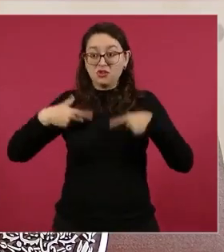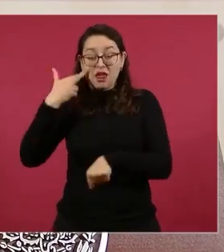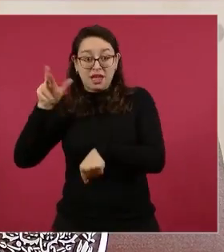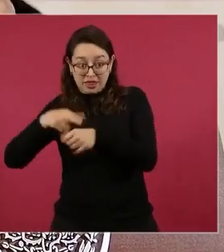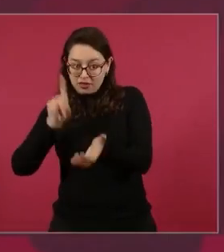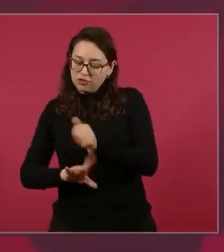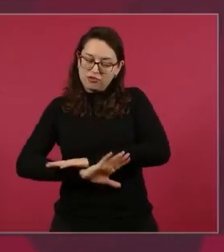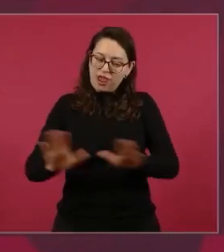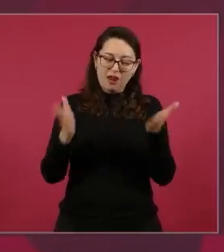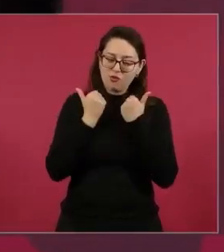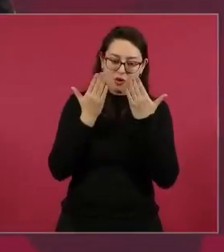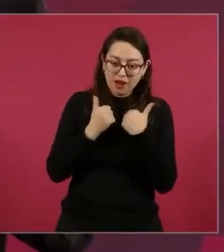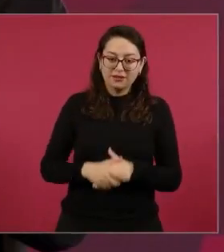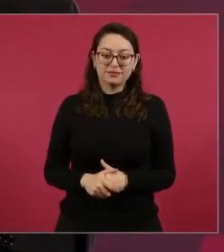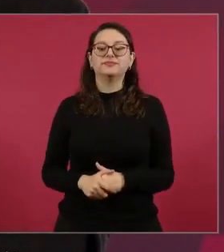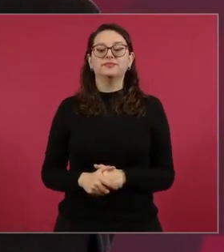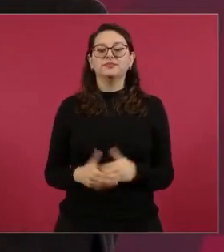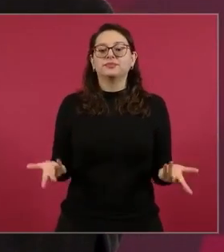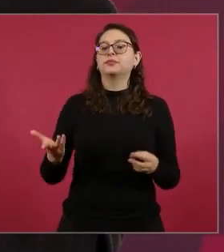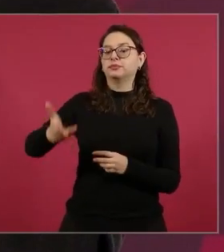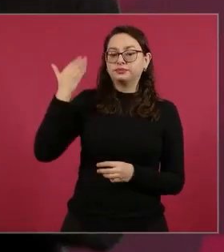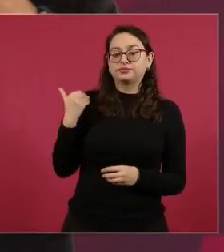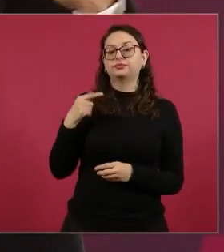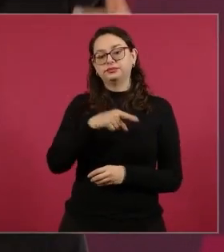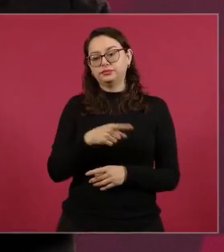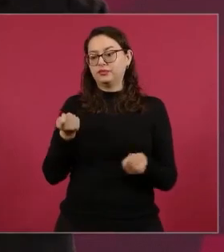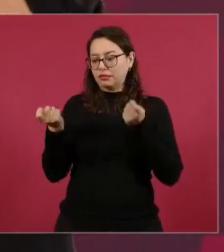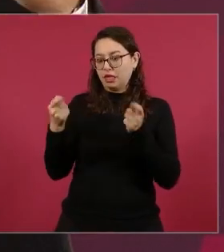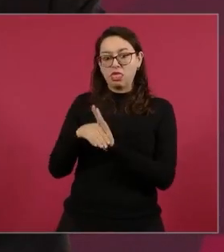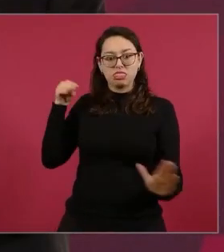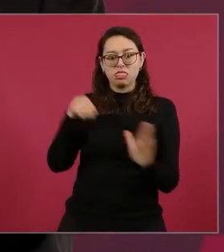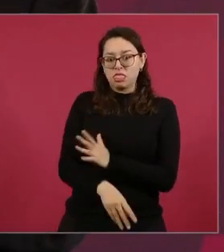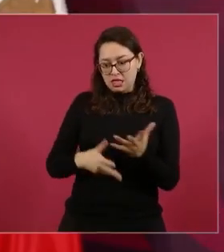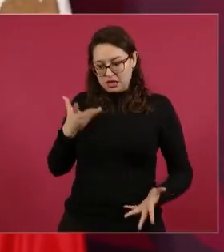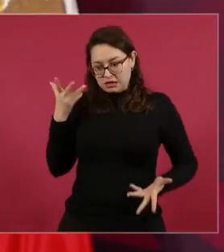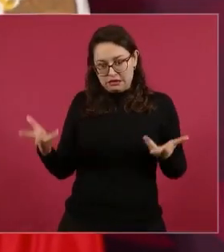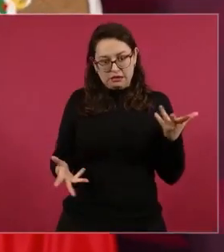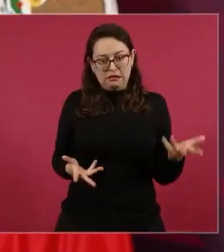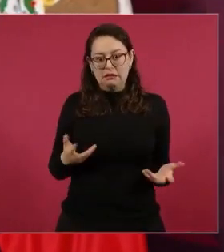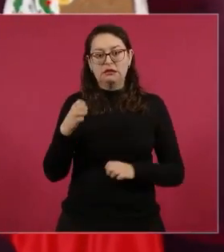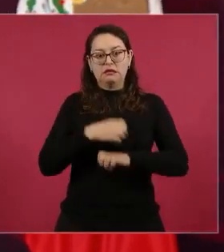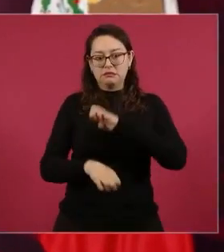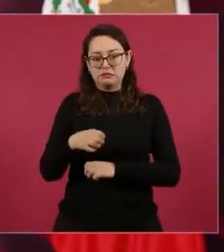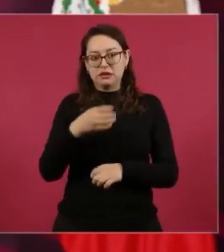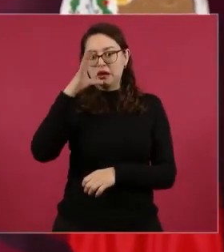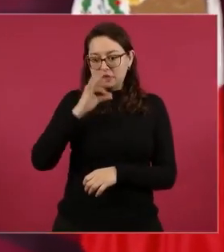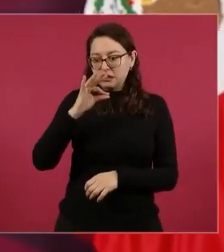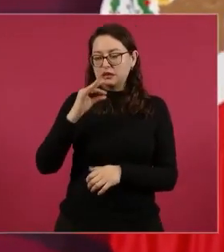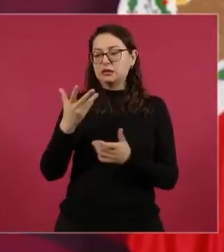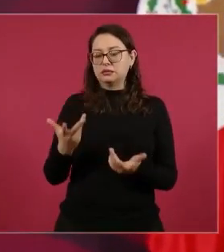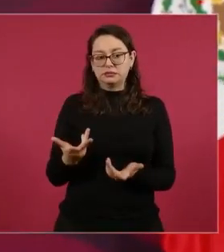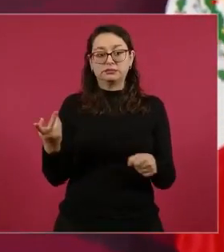entonces la quebran pero como era parte de lo mismo porque este señor